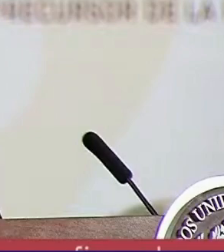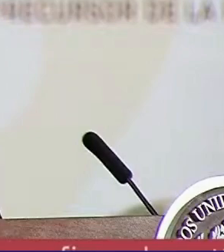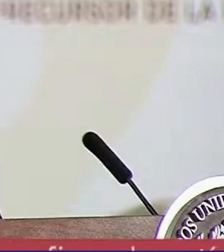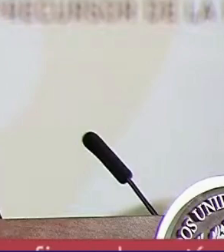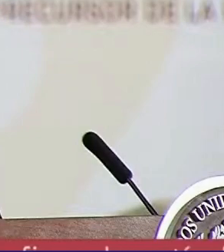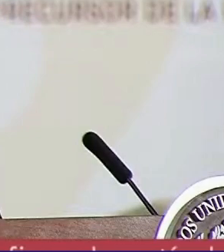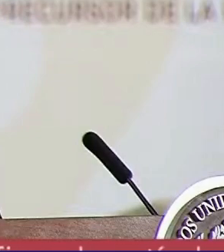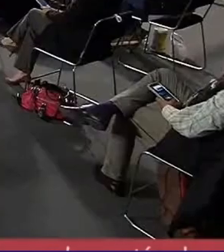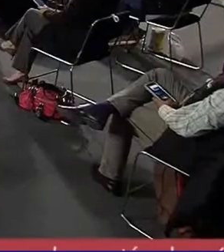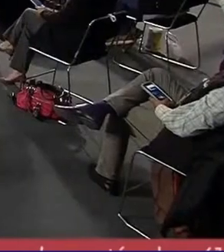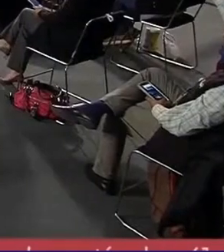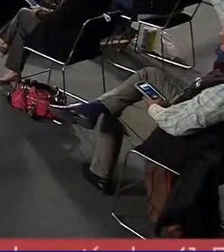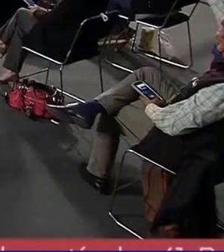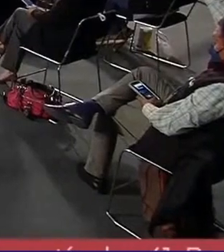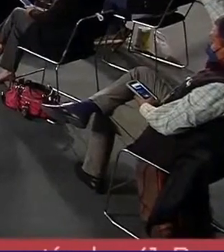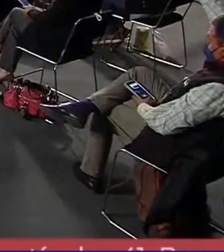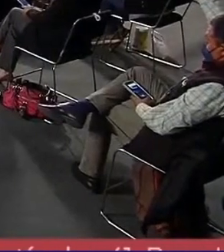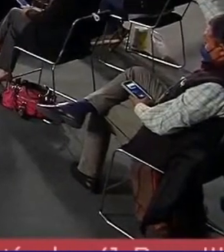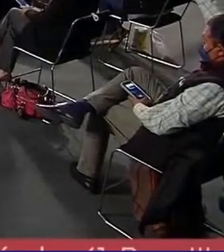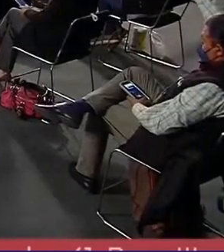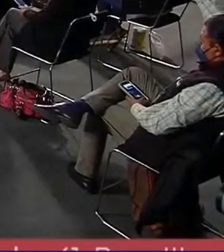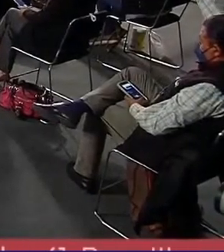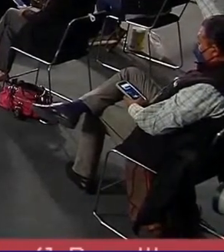este tema.